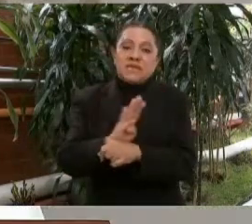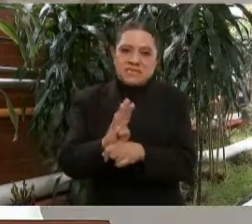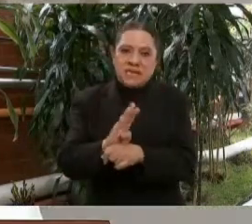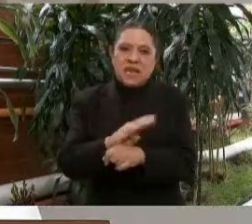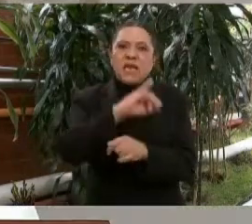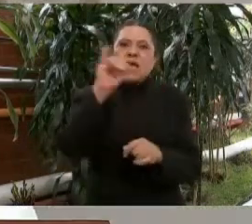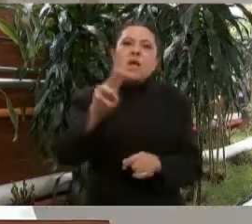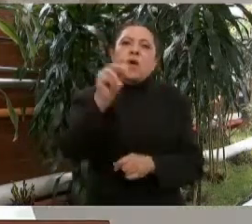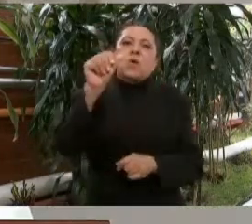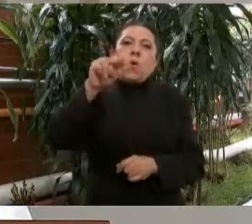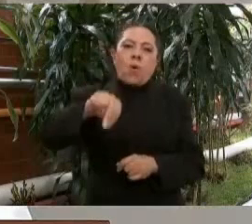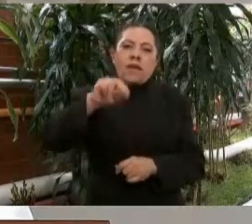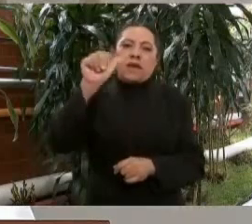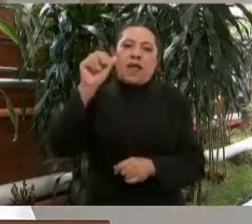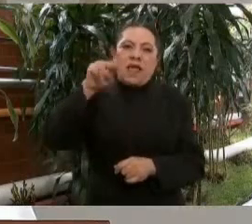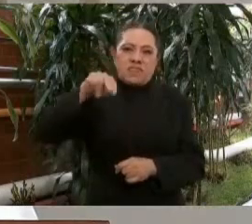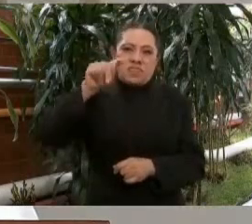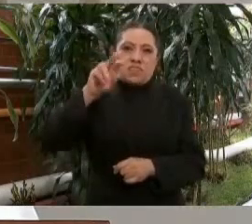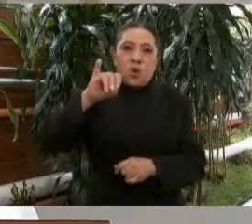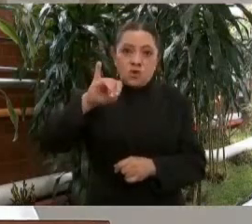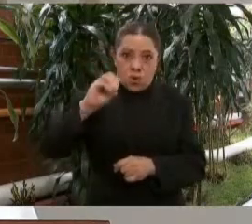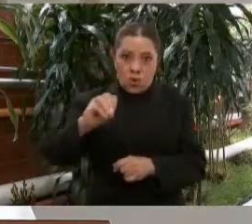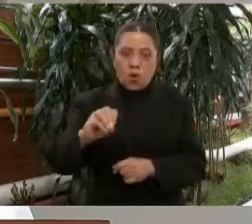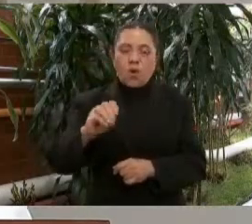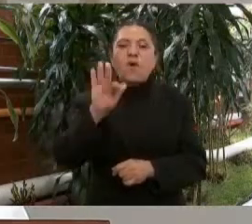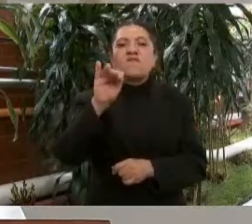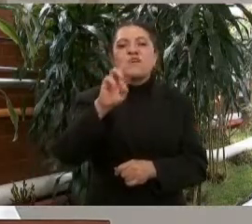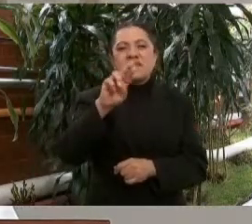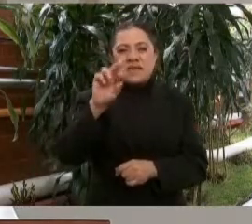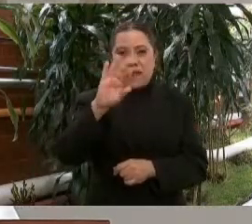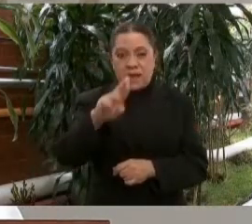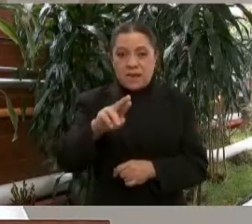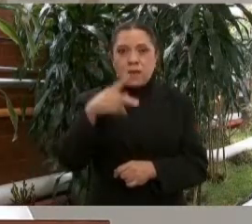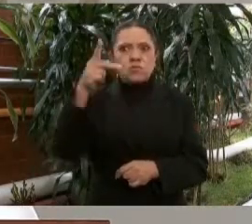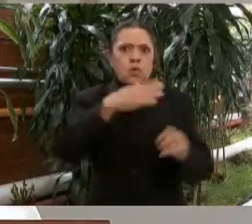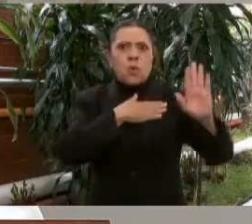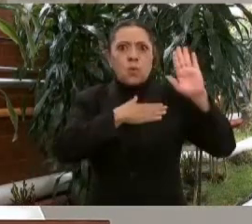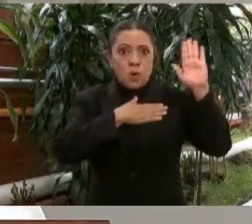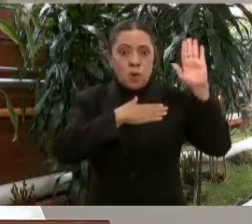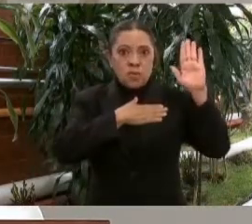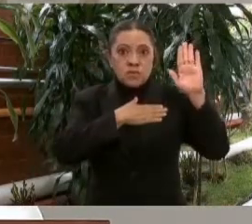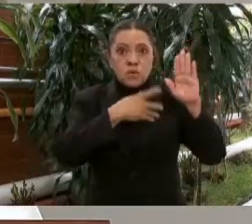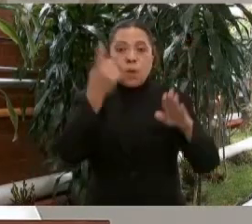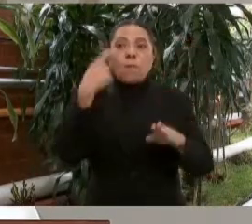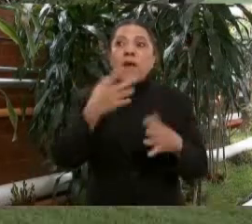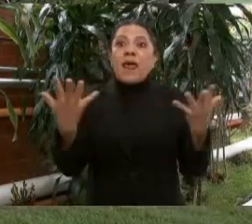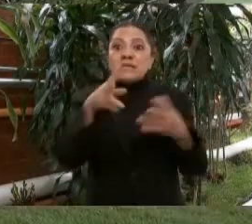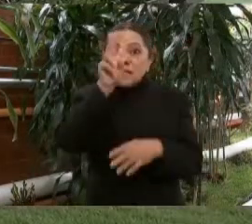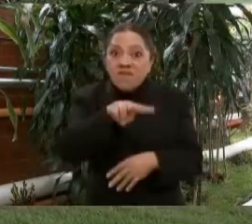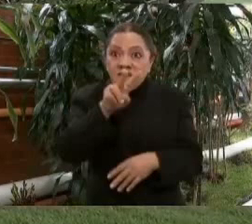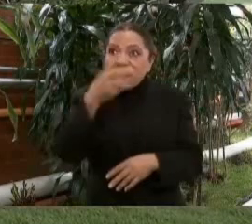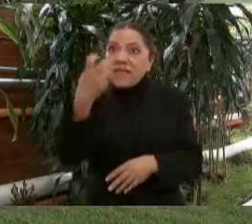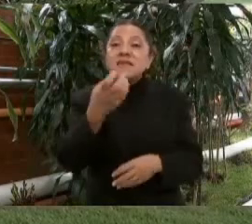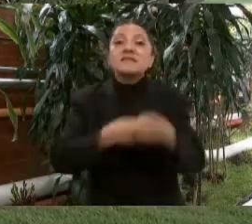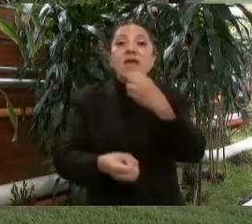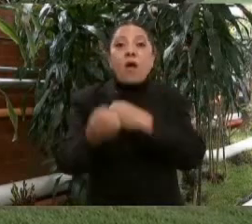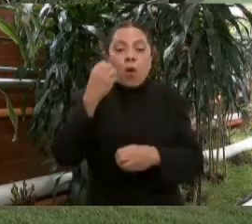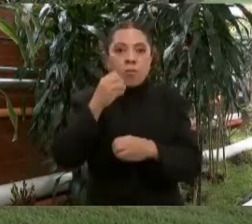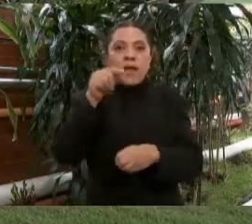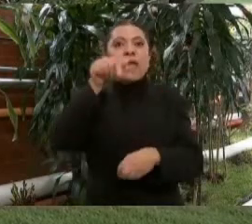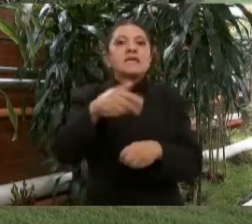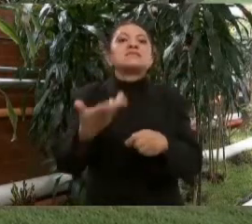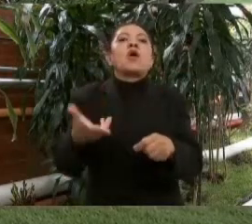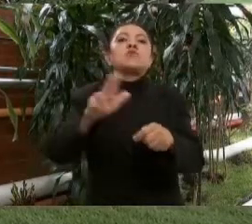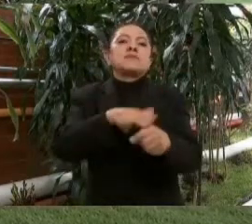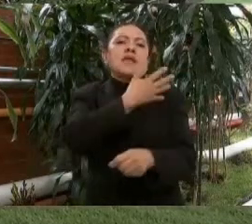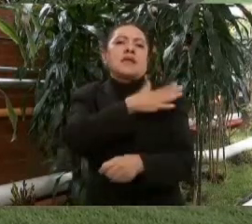por su compromiso, tenacidad y dedicación para hacer realidad esta obra. El Hospital General doctor Carlos Calero,